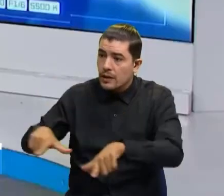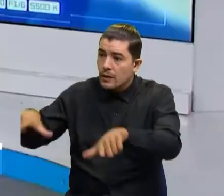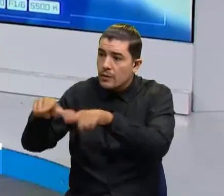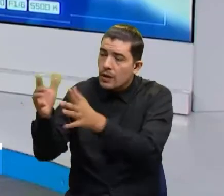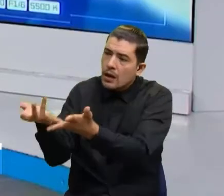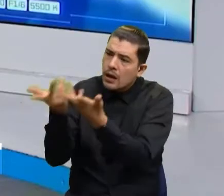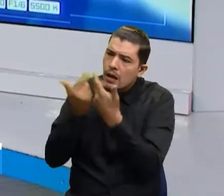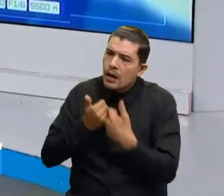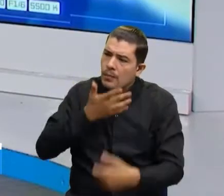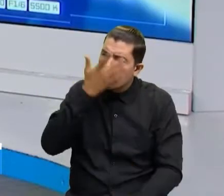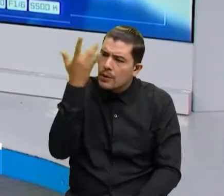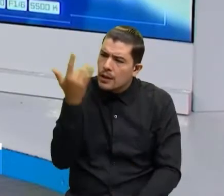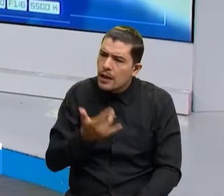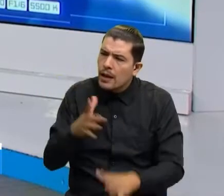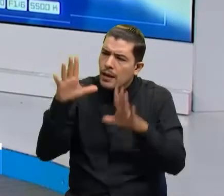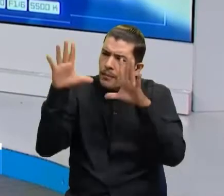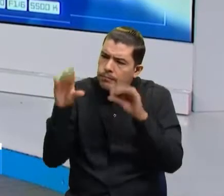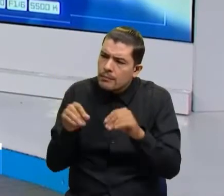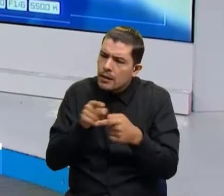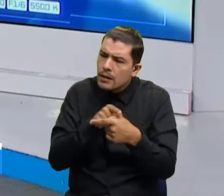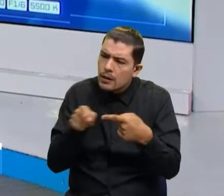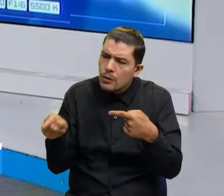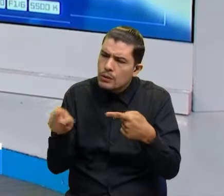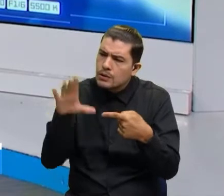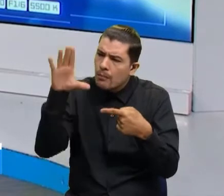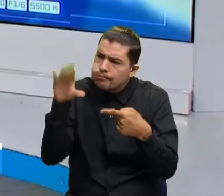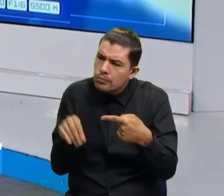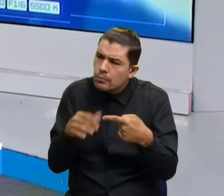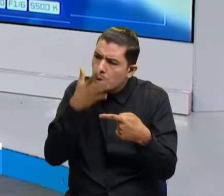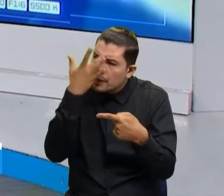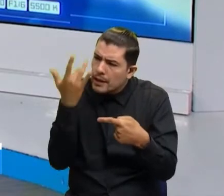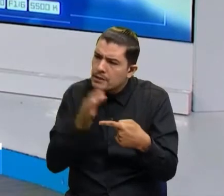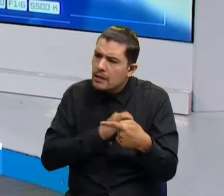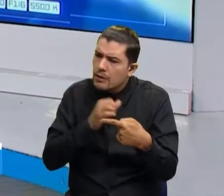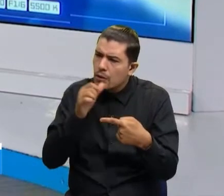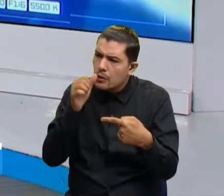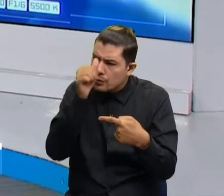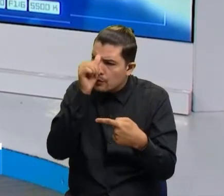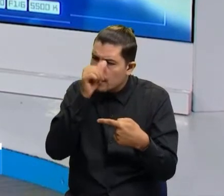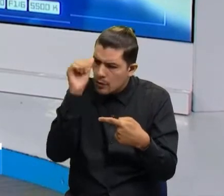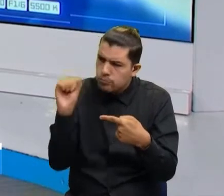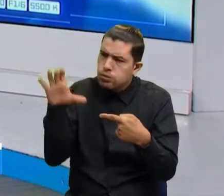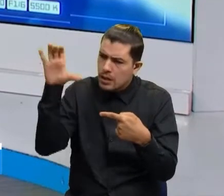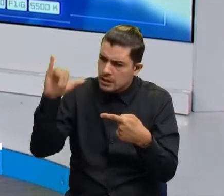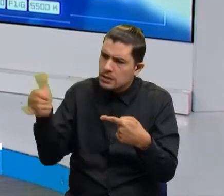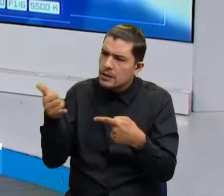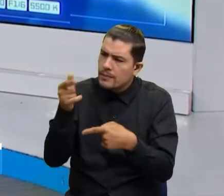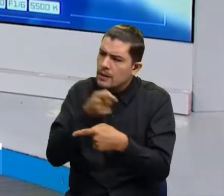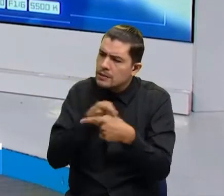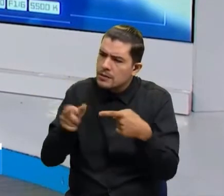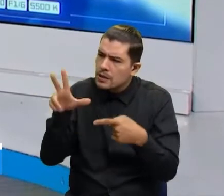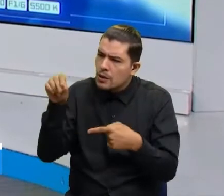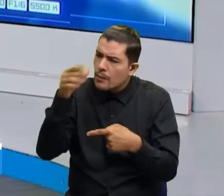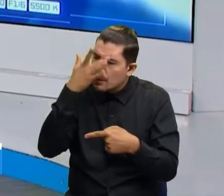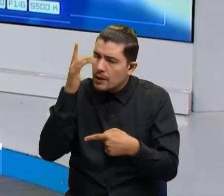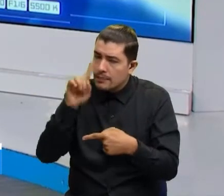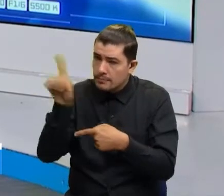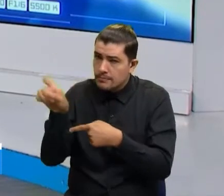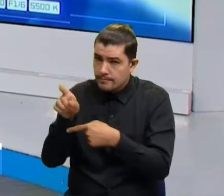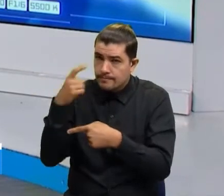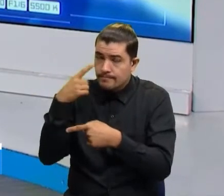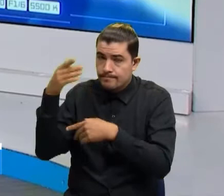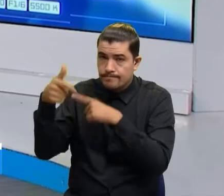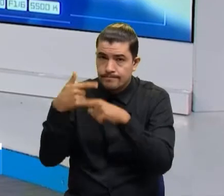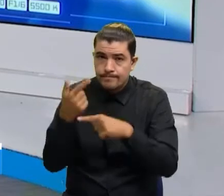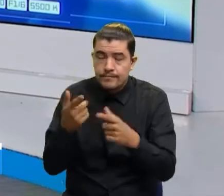cuente por qué no prenden las luces entre semana en esta cancha. Finalizamos con un video que nos llega desde el Parque La Vida, allí mismo, en la